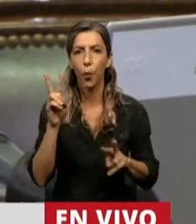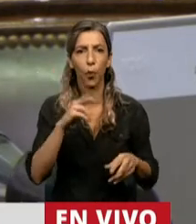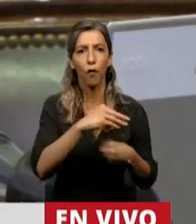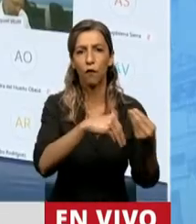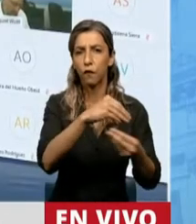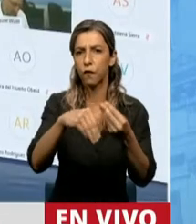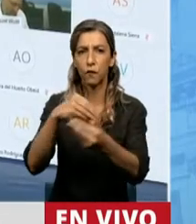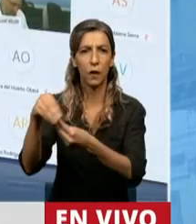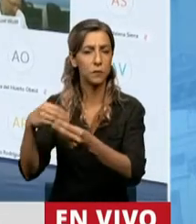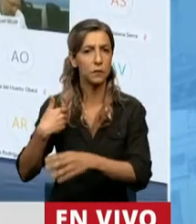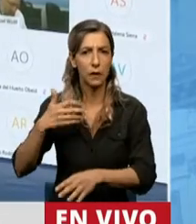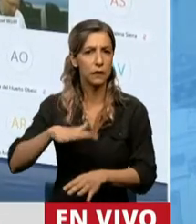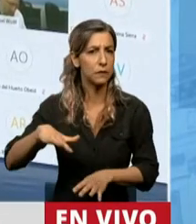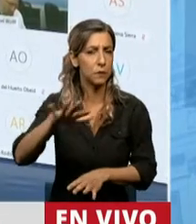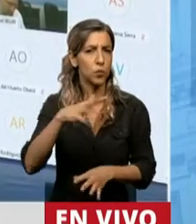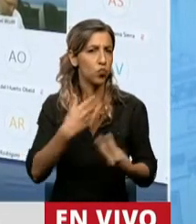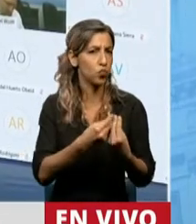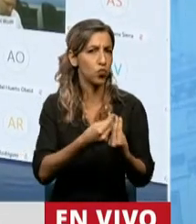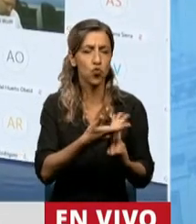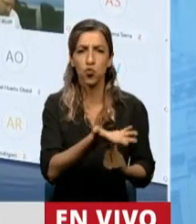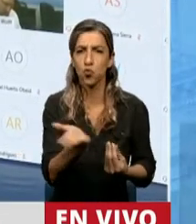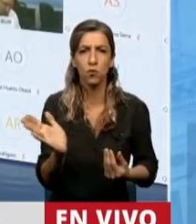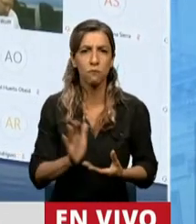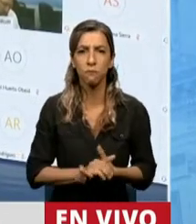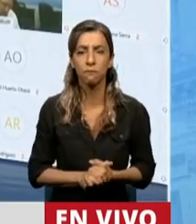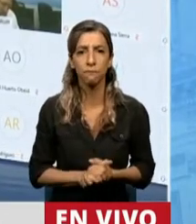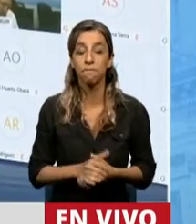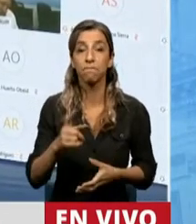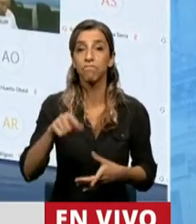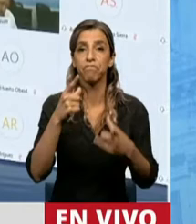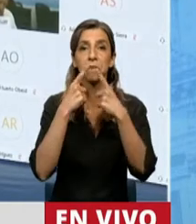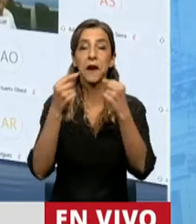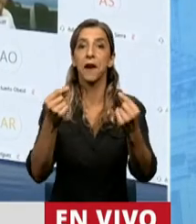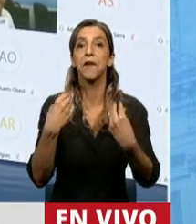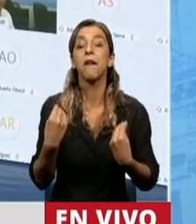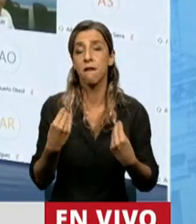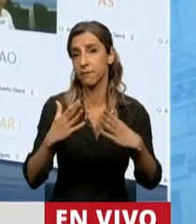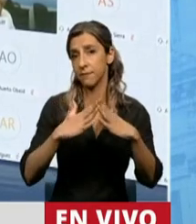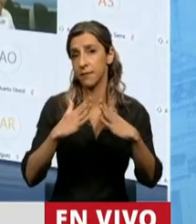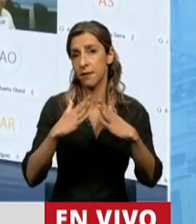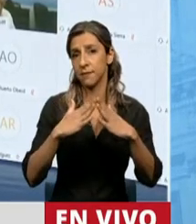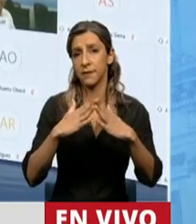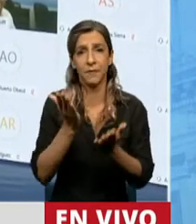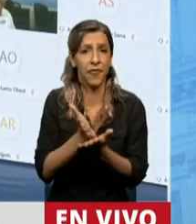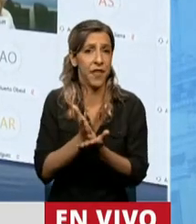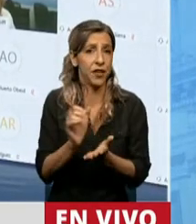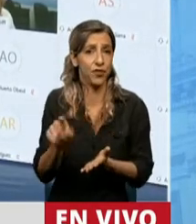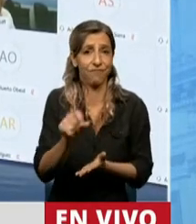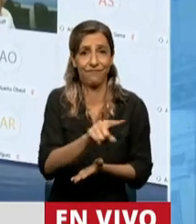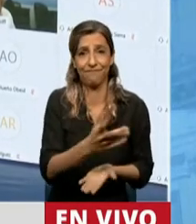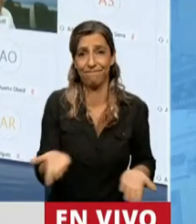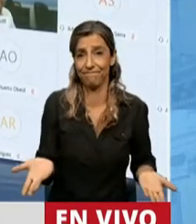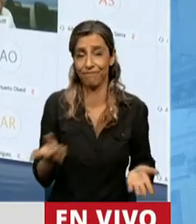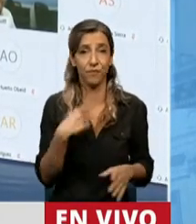nuestro país que se ven obligadas a reclamar el derecho a la vivienda y frente a lo que